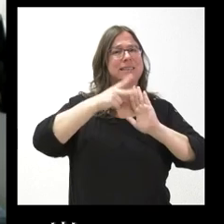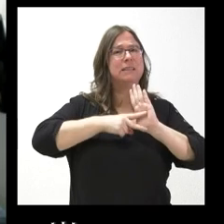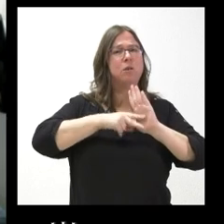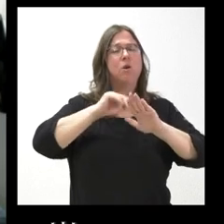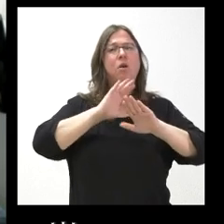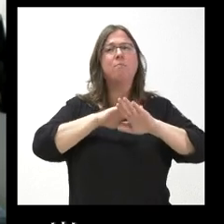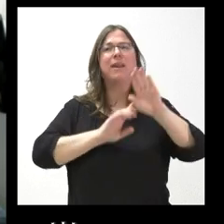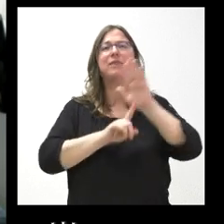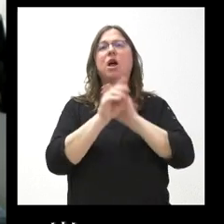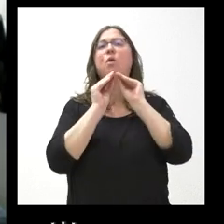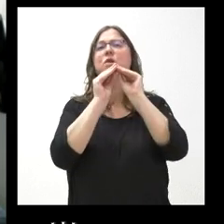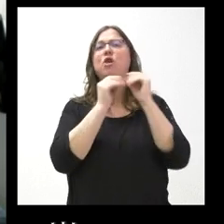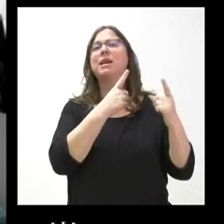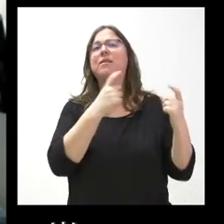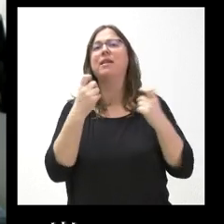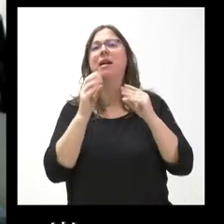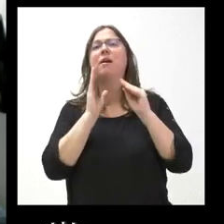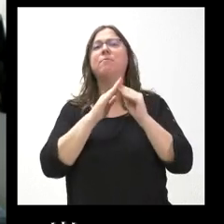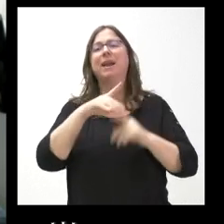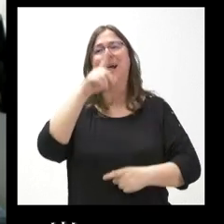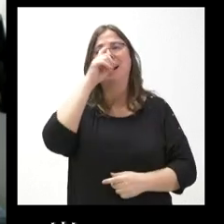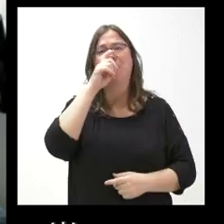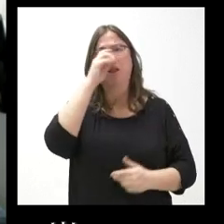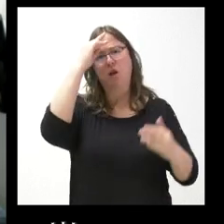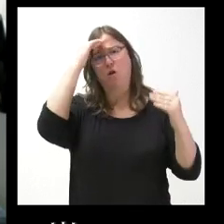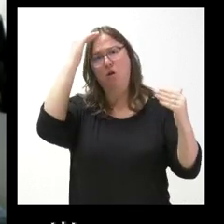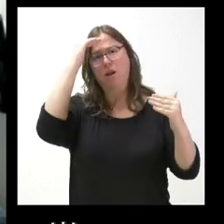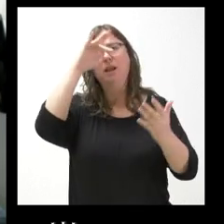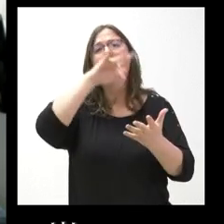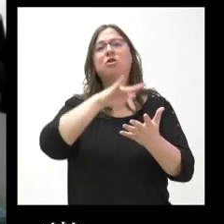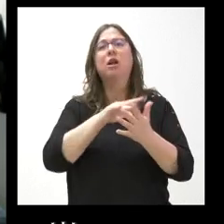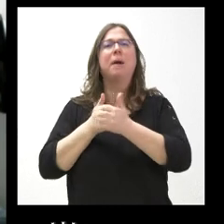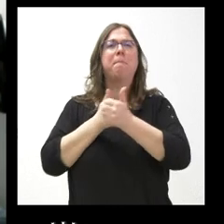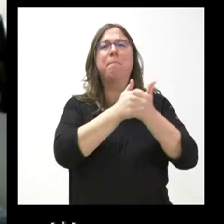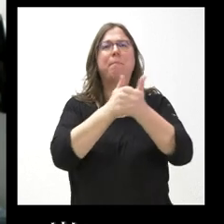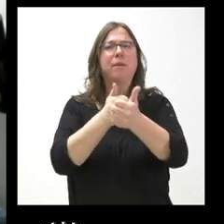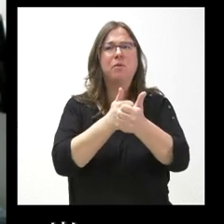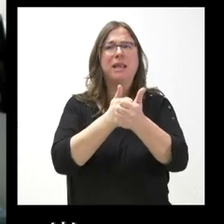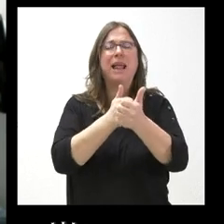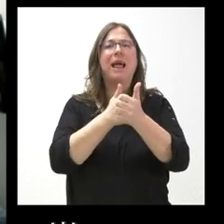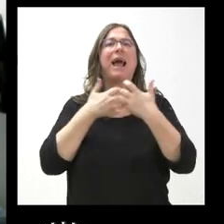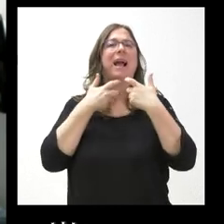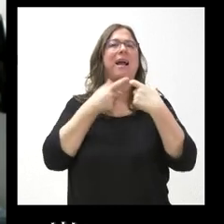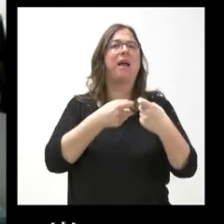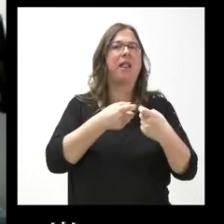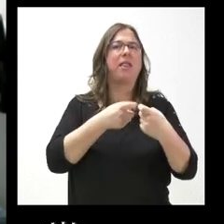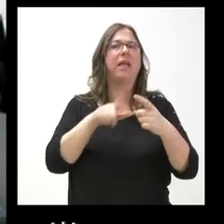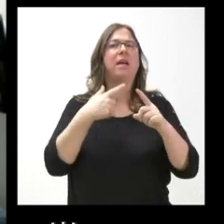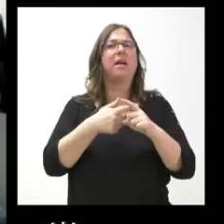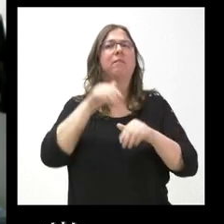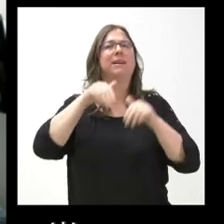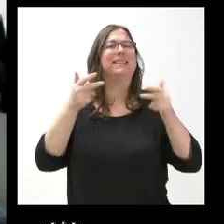desarrollar actuaciones necesarias para recordar a honrar a quienes padecieron persecuciones en el Bolívar durante la guerra civil y la dictadura